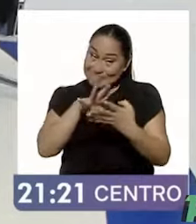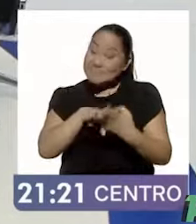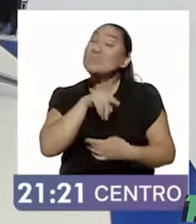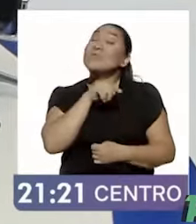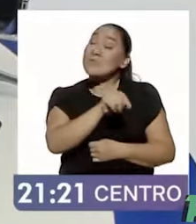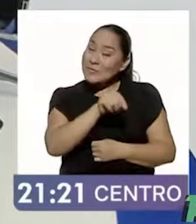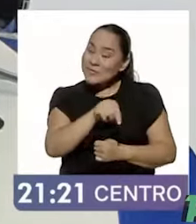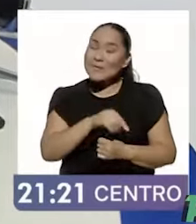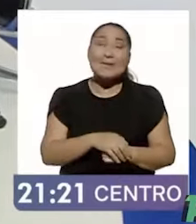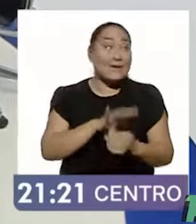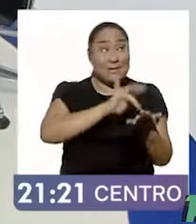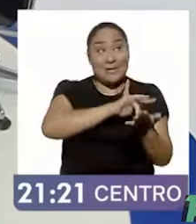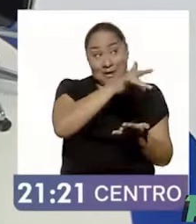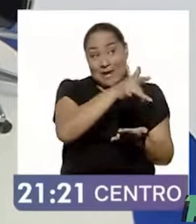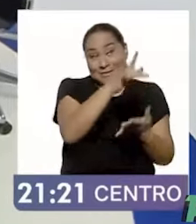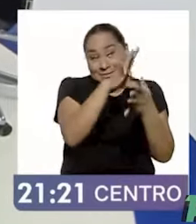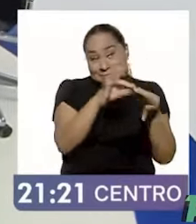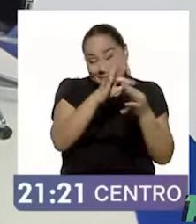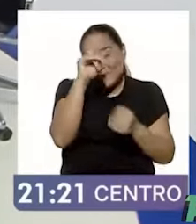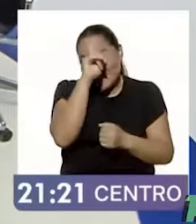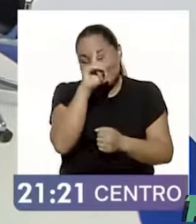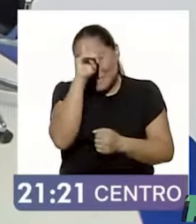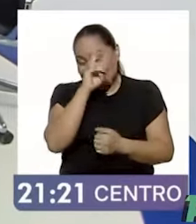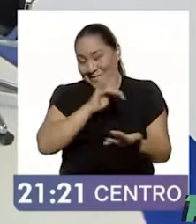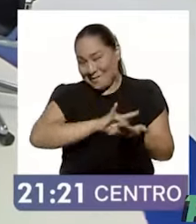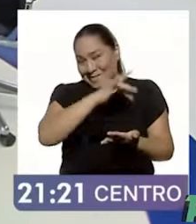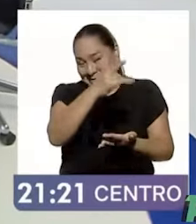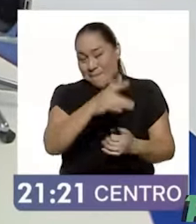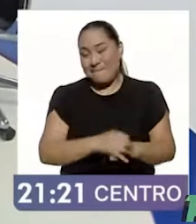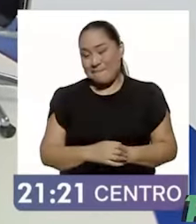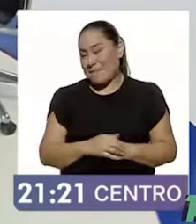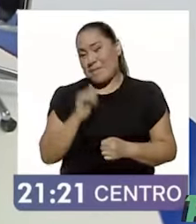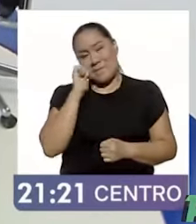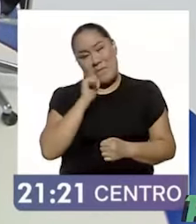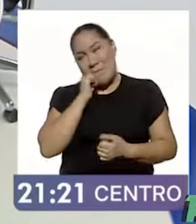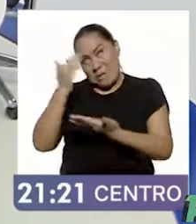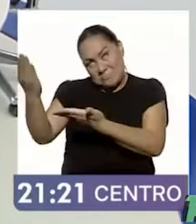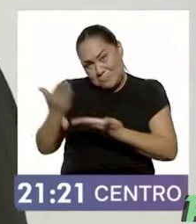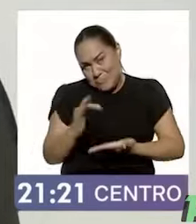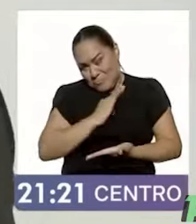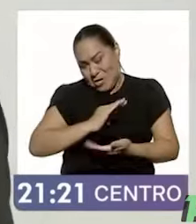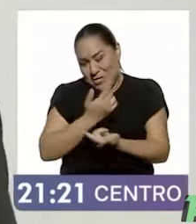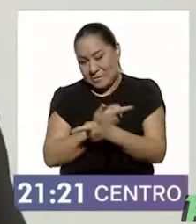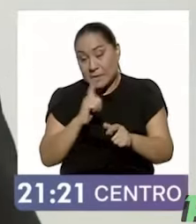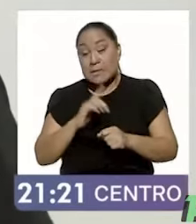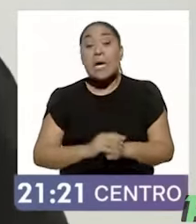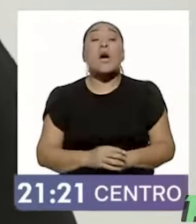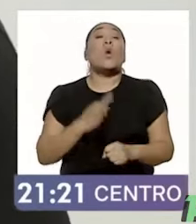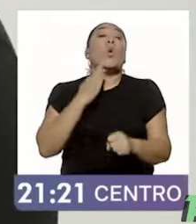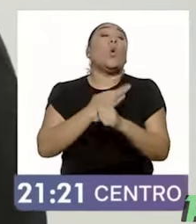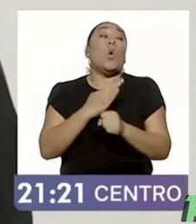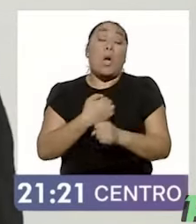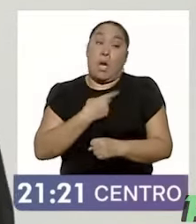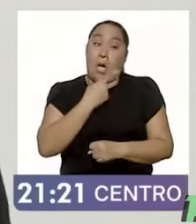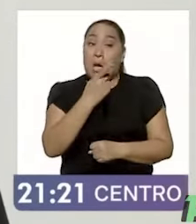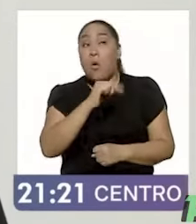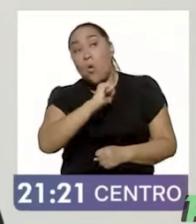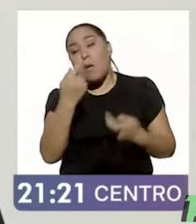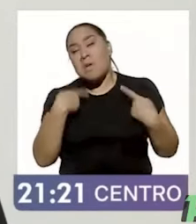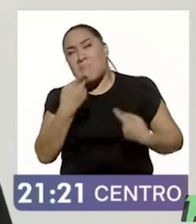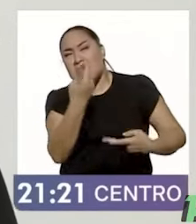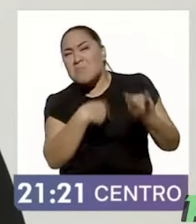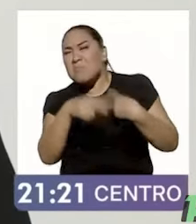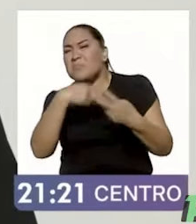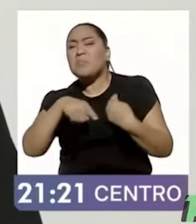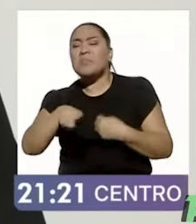Muchas gracias por sus reflexiones, el espacio está abierto siempre para ustedes. Sí, nada más decirles que vienen unas personas que son horribles, que se llaman